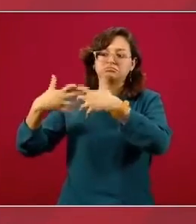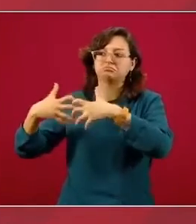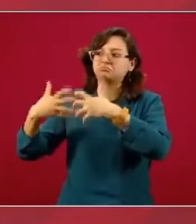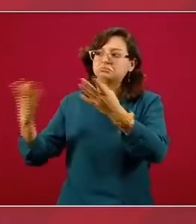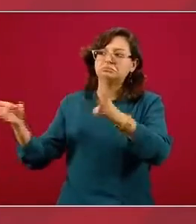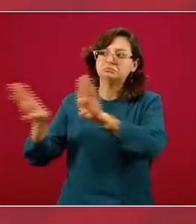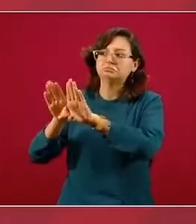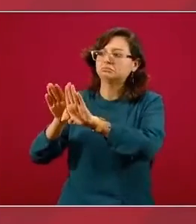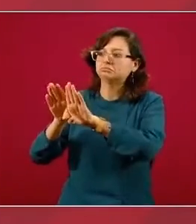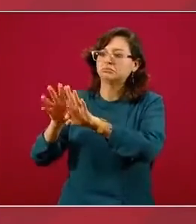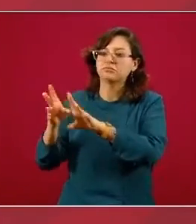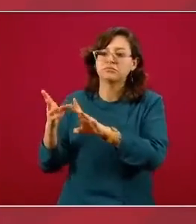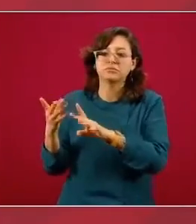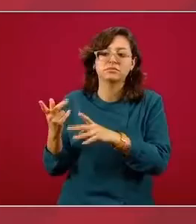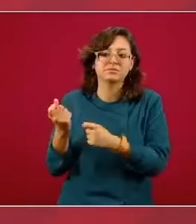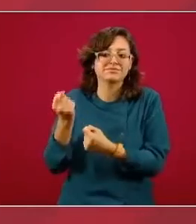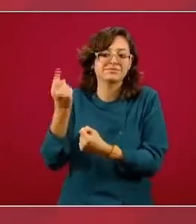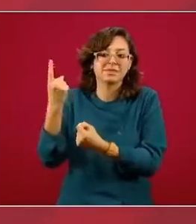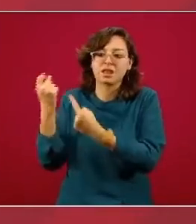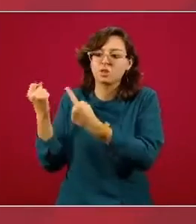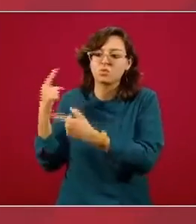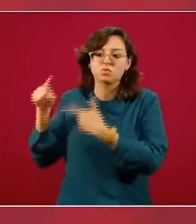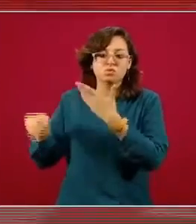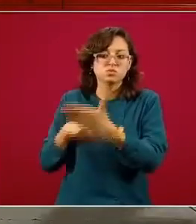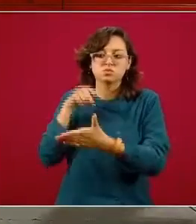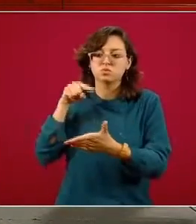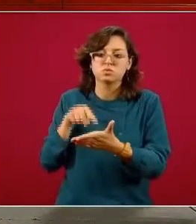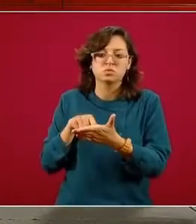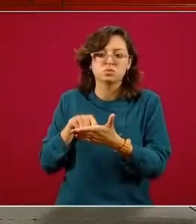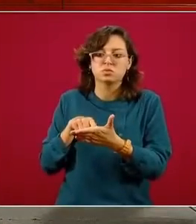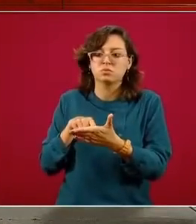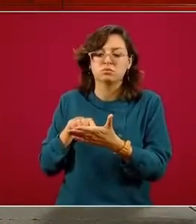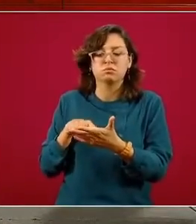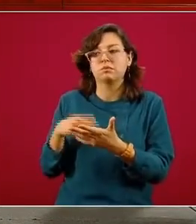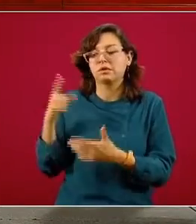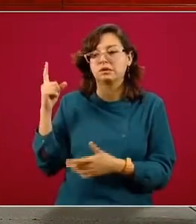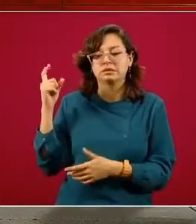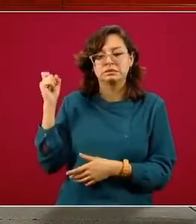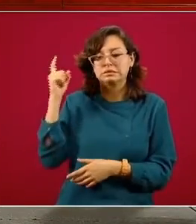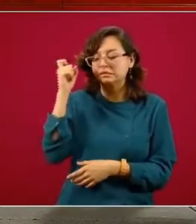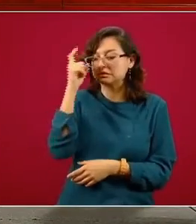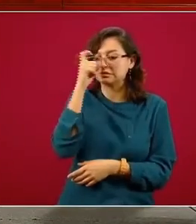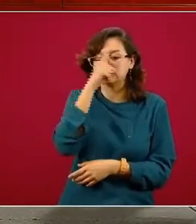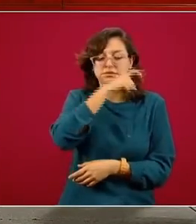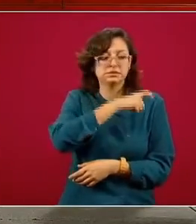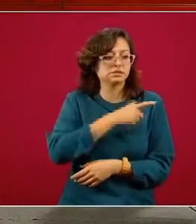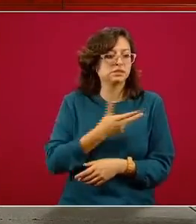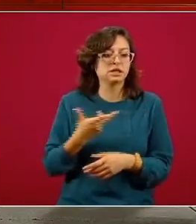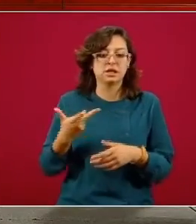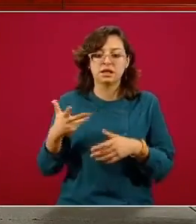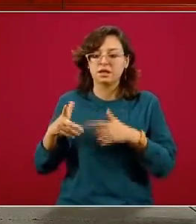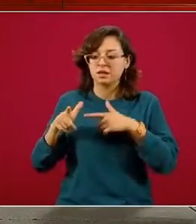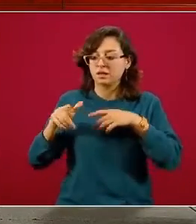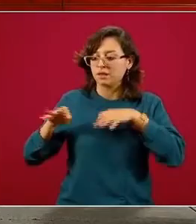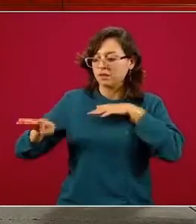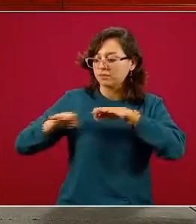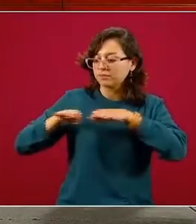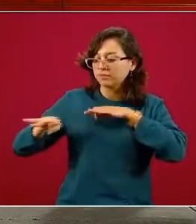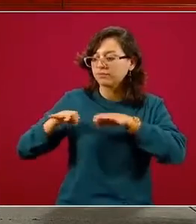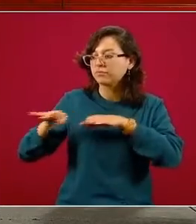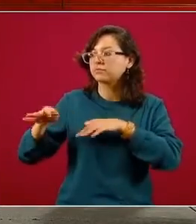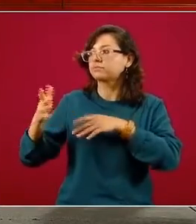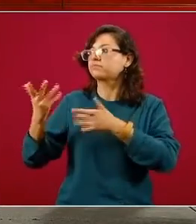epidemia de COVID. Hubo lugares del mundo donde hay hoyos muy importantes en la temporalidad de las